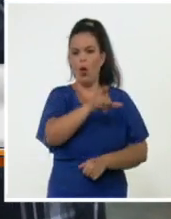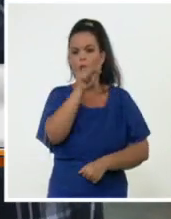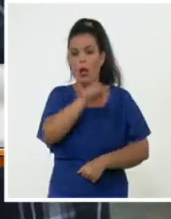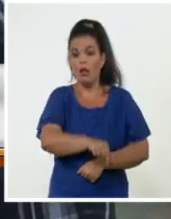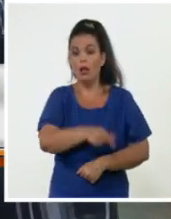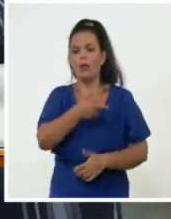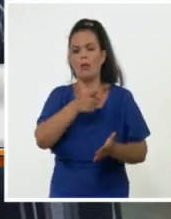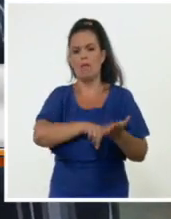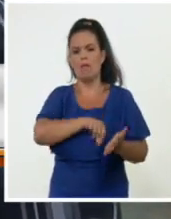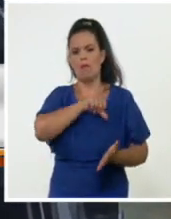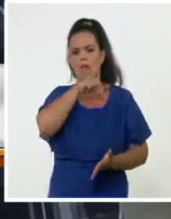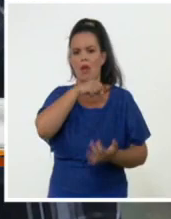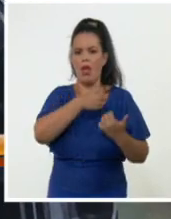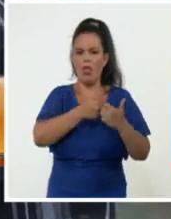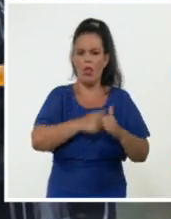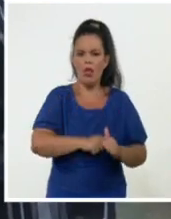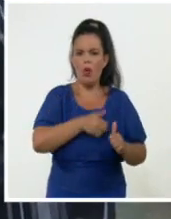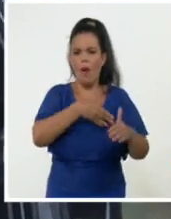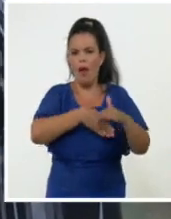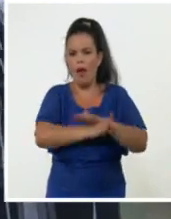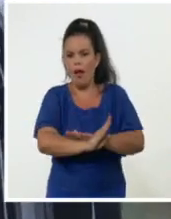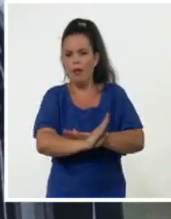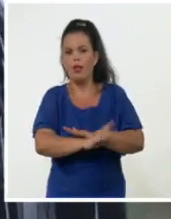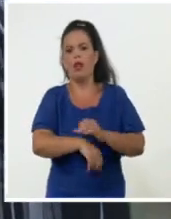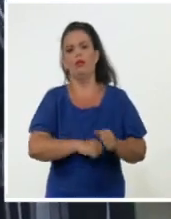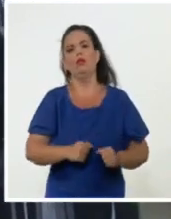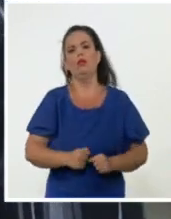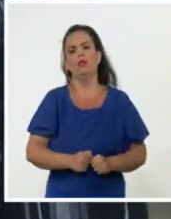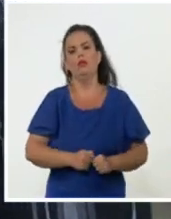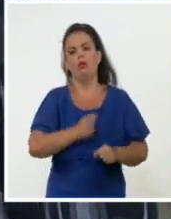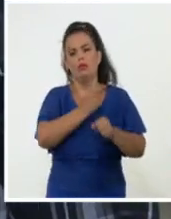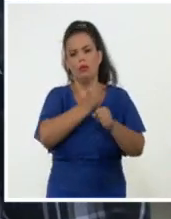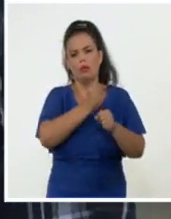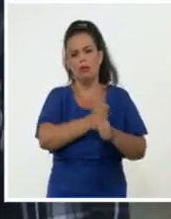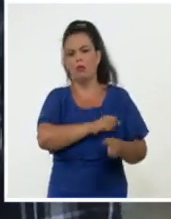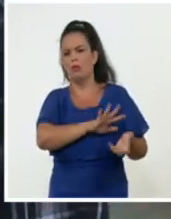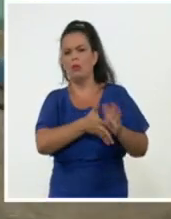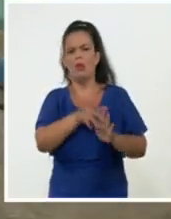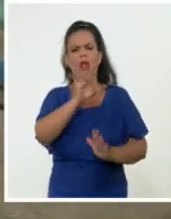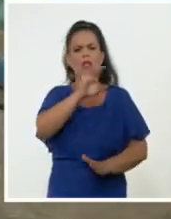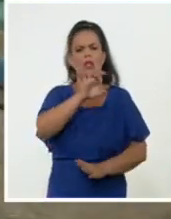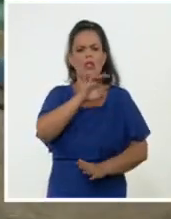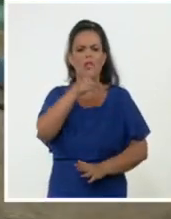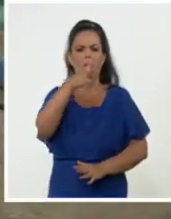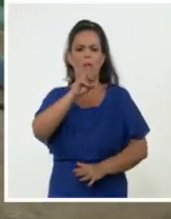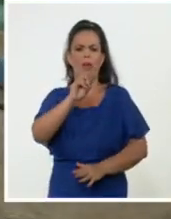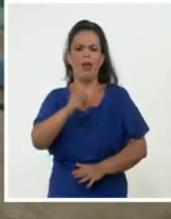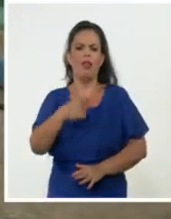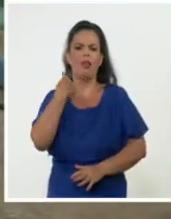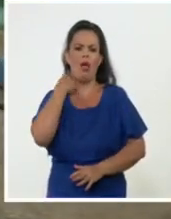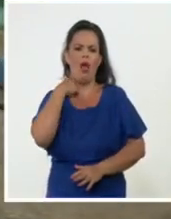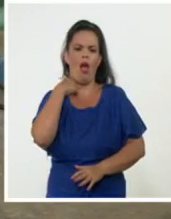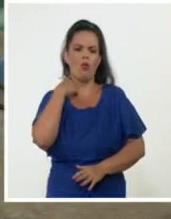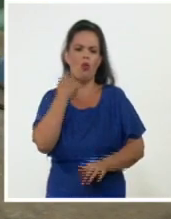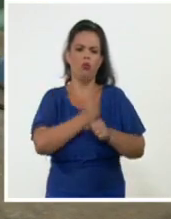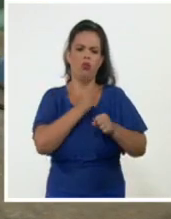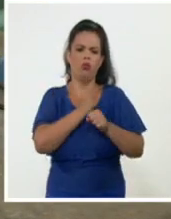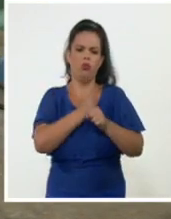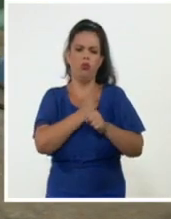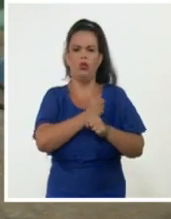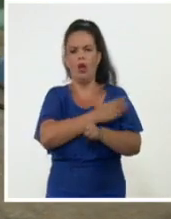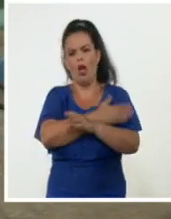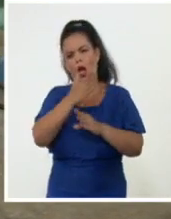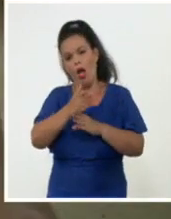como puede ver, la mayoría entraron siendo jovencitas y ya tienen más de 15 o 20 años aquí. Dentro de la amplia gama de la ortopedia